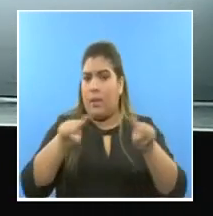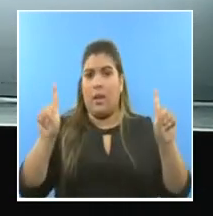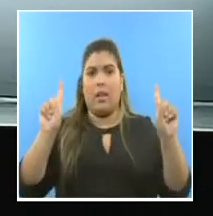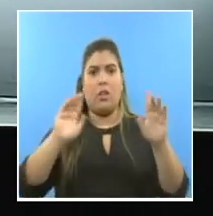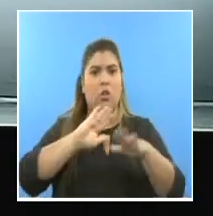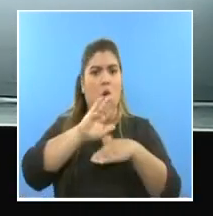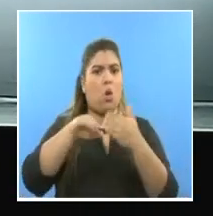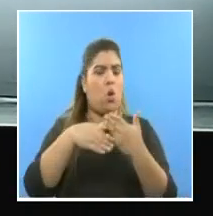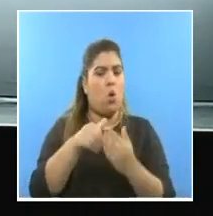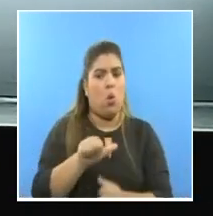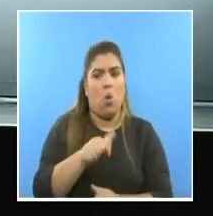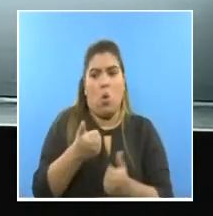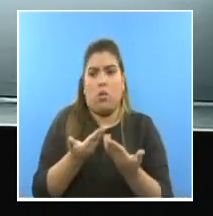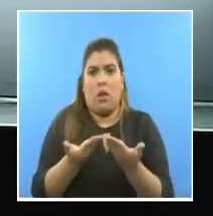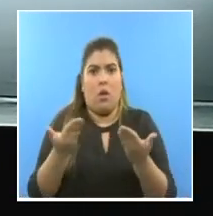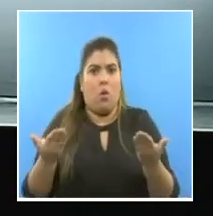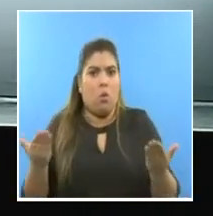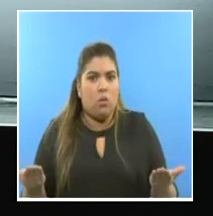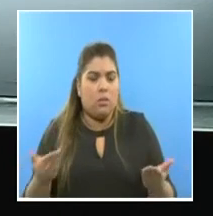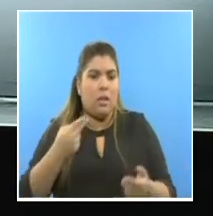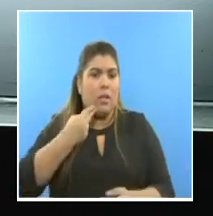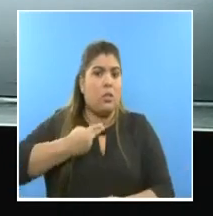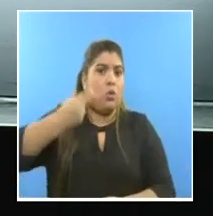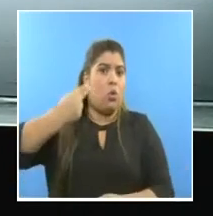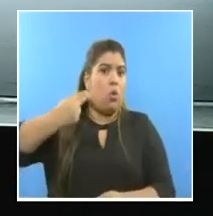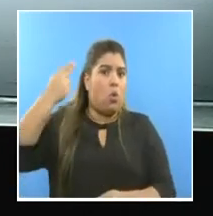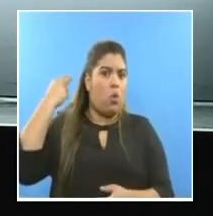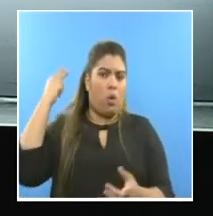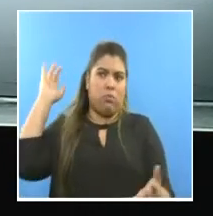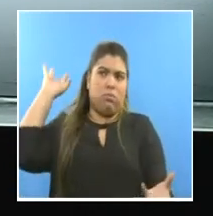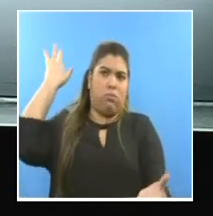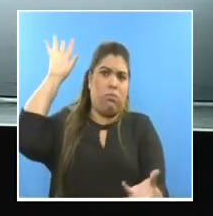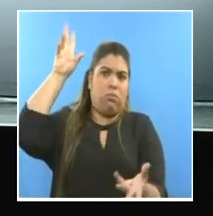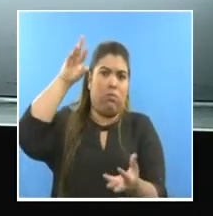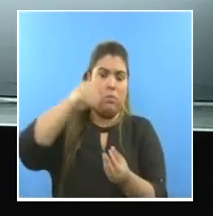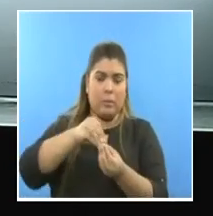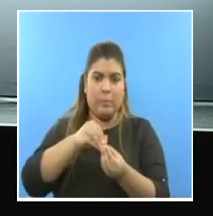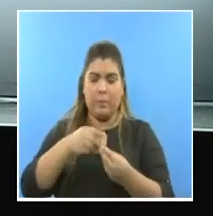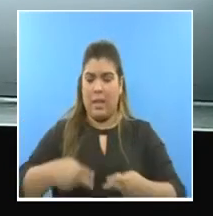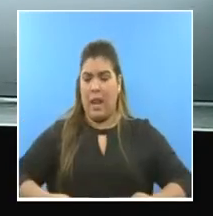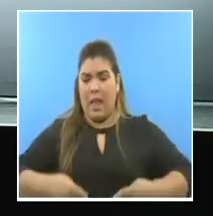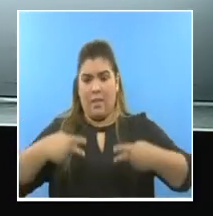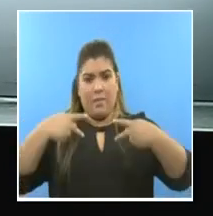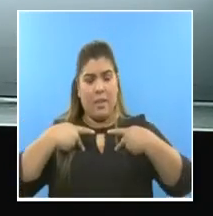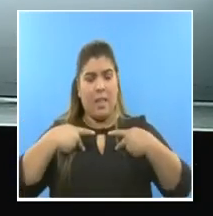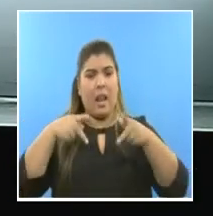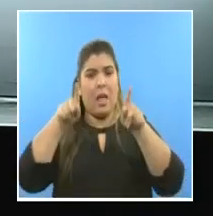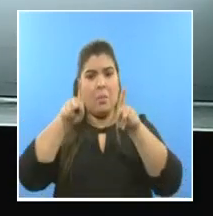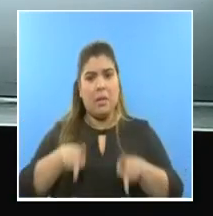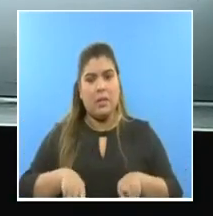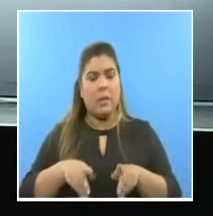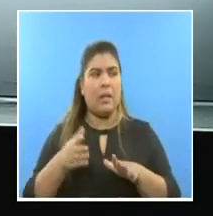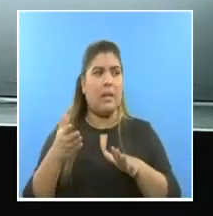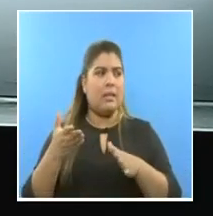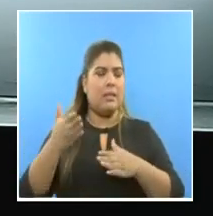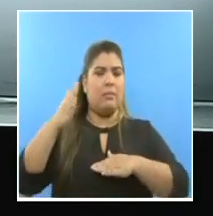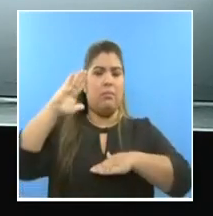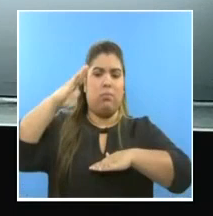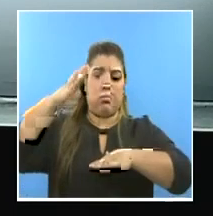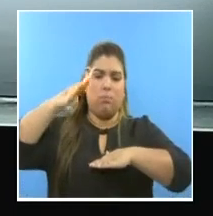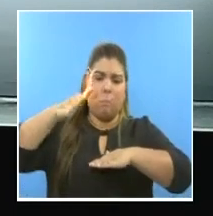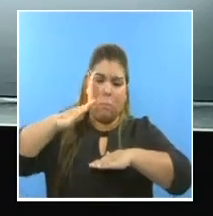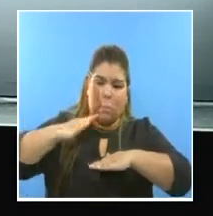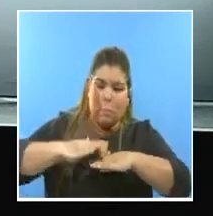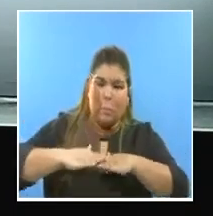viendo. Las historias de las pandemias es deterioro de la calidad de vida de los ciudadanos de todo